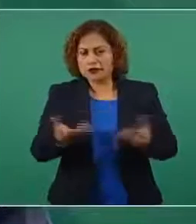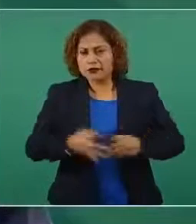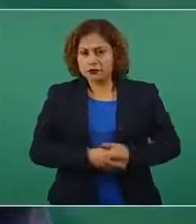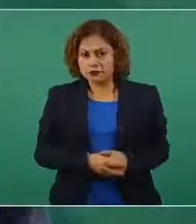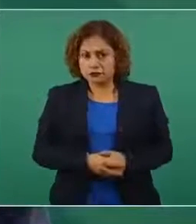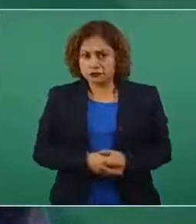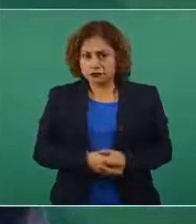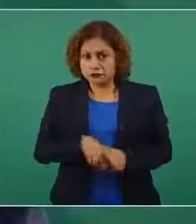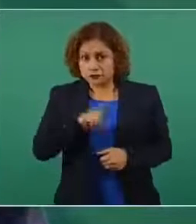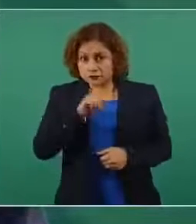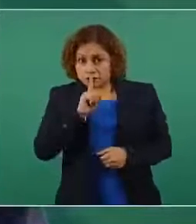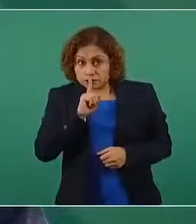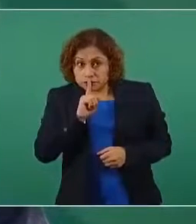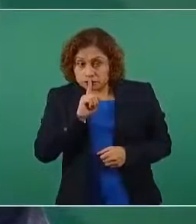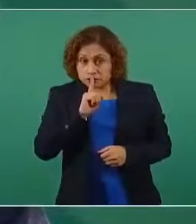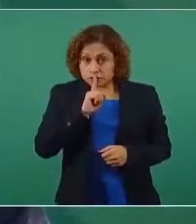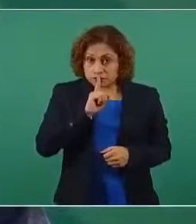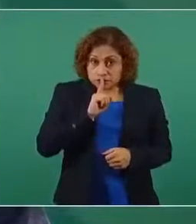¿Nos quedamos callados?